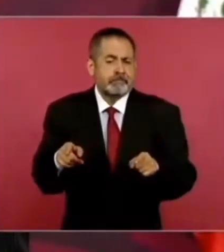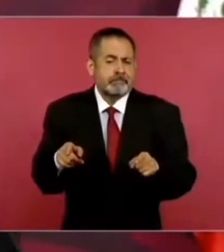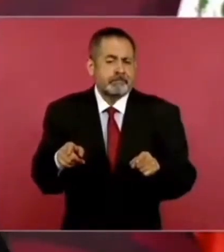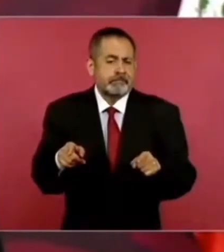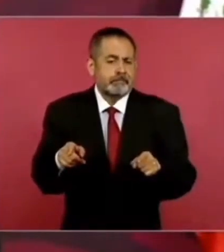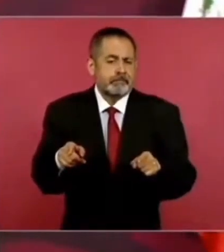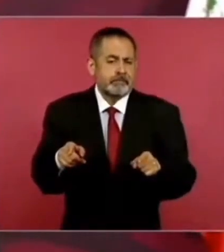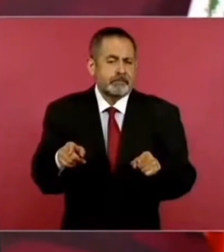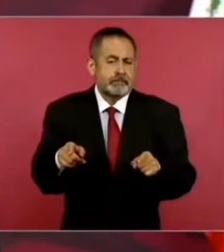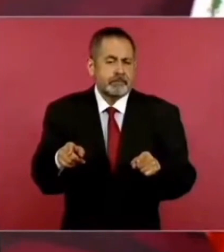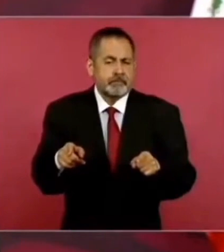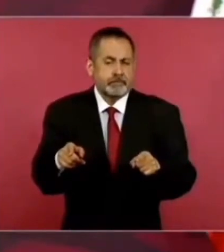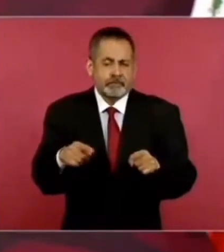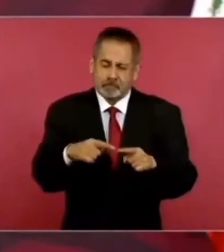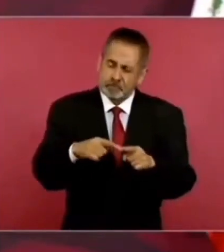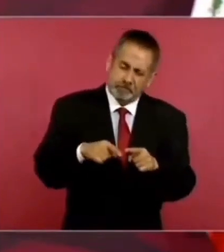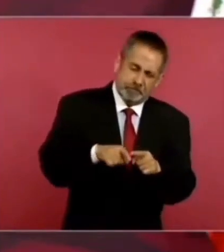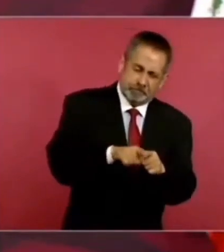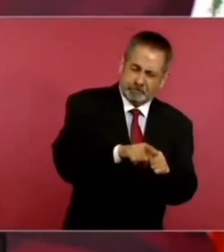Por Sola de Vega.